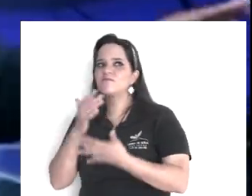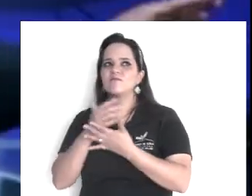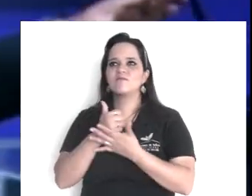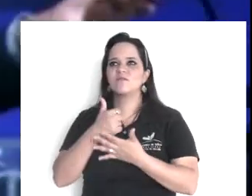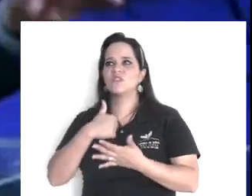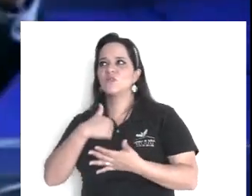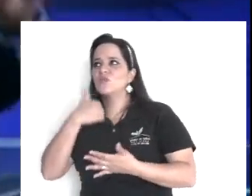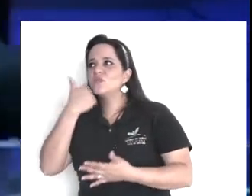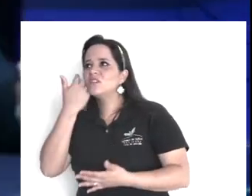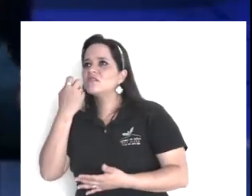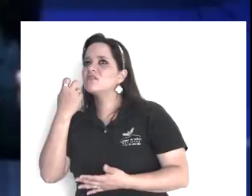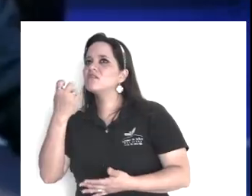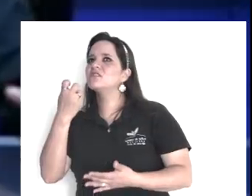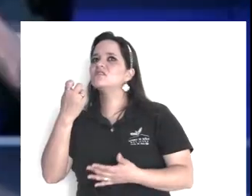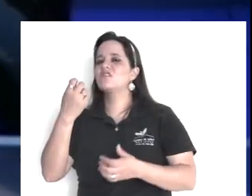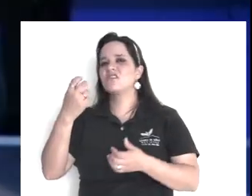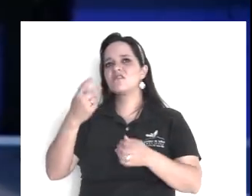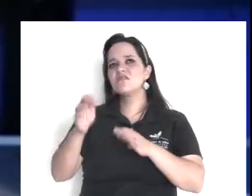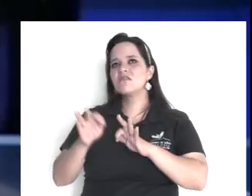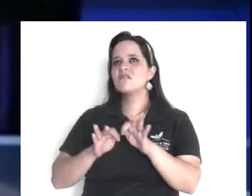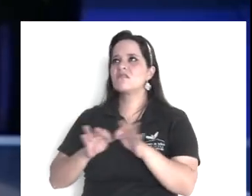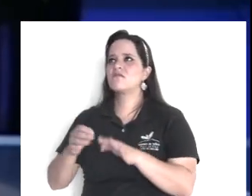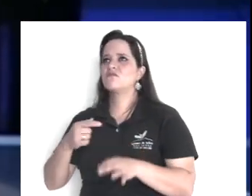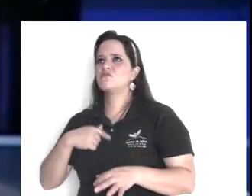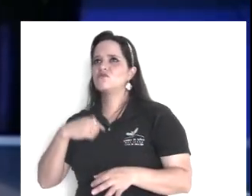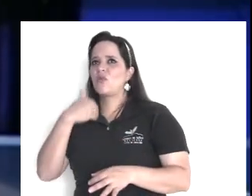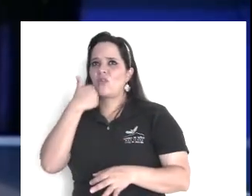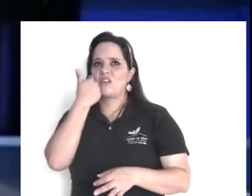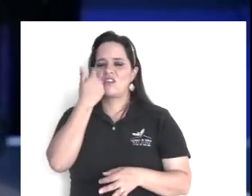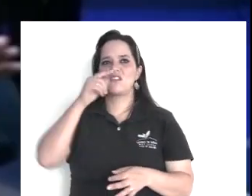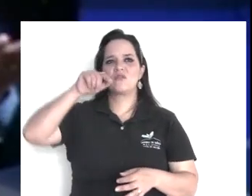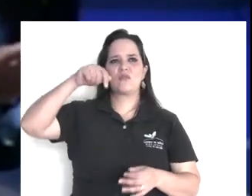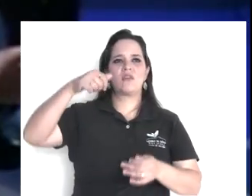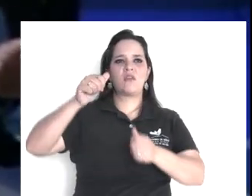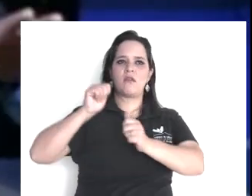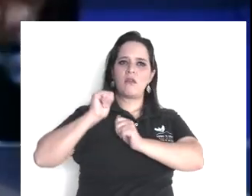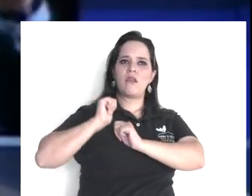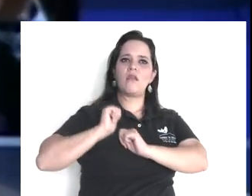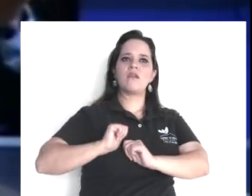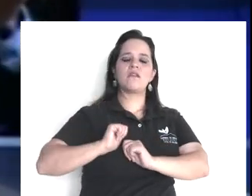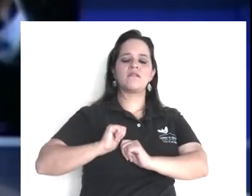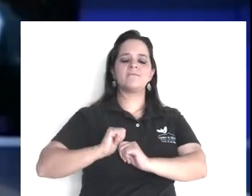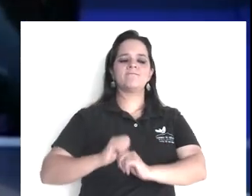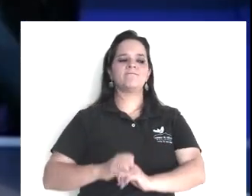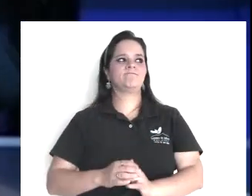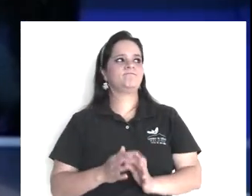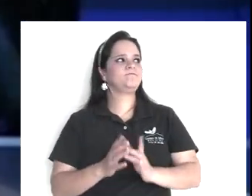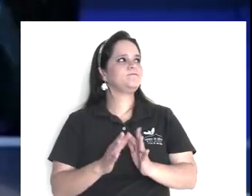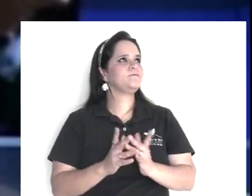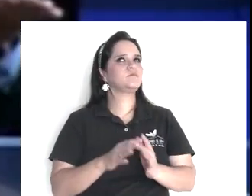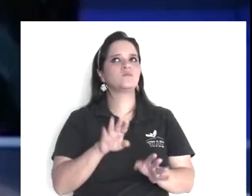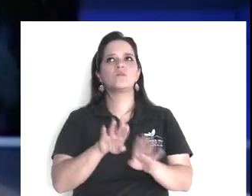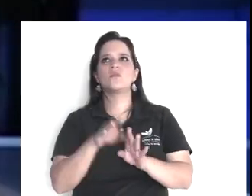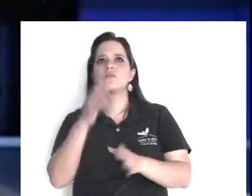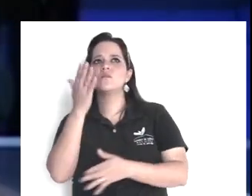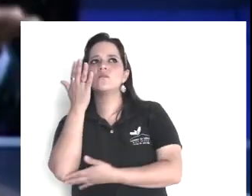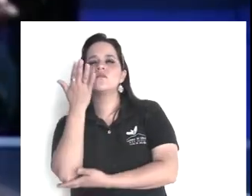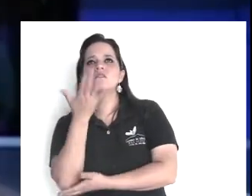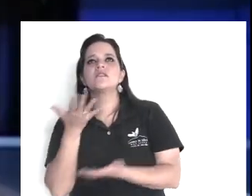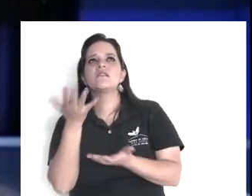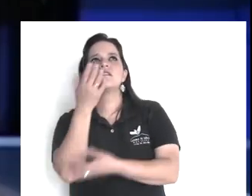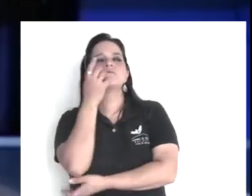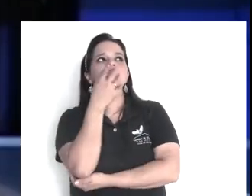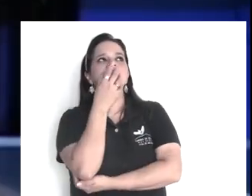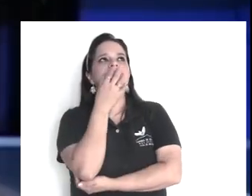siempre, lo tuvo Jesús, lo tendremos nosotros, siempre, Judas, Judas, sea, hombres y mujeres,